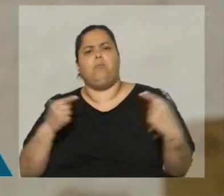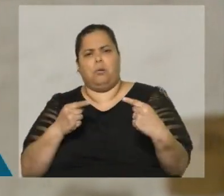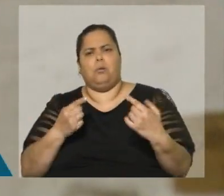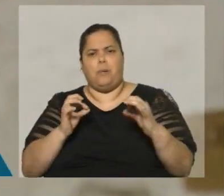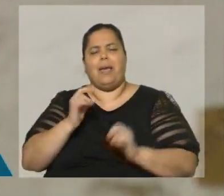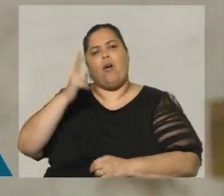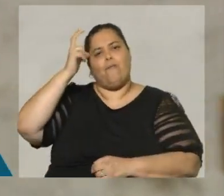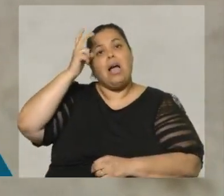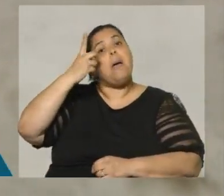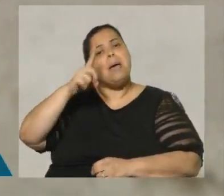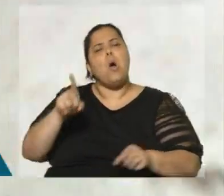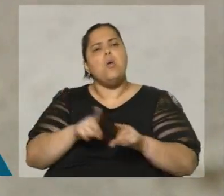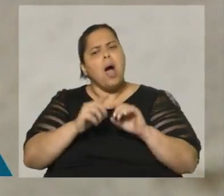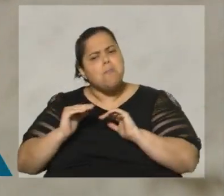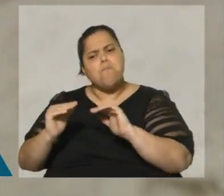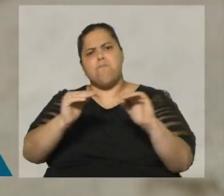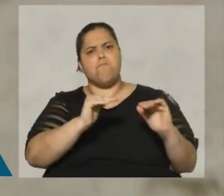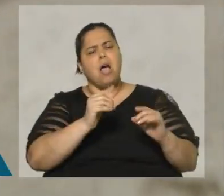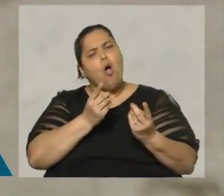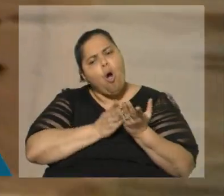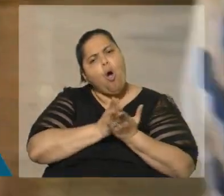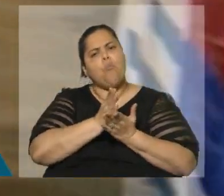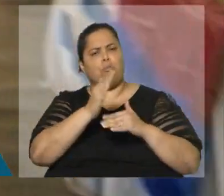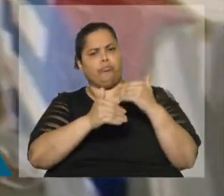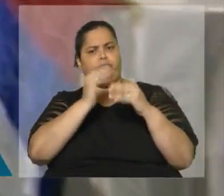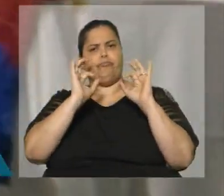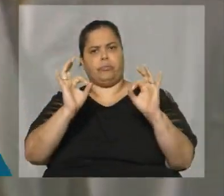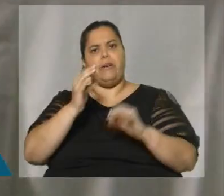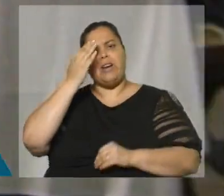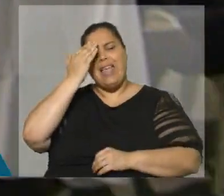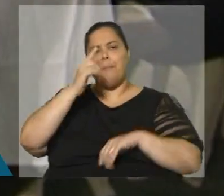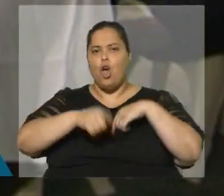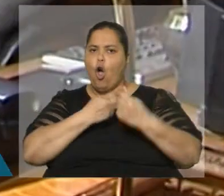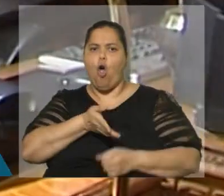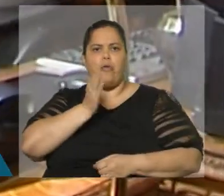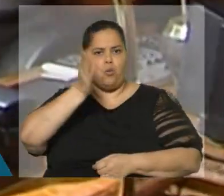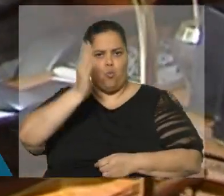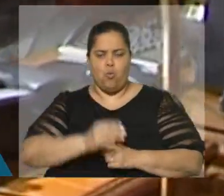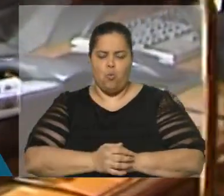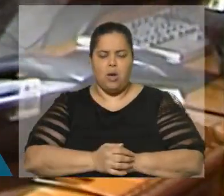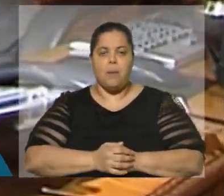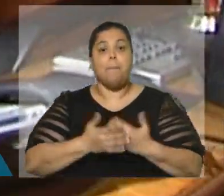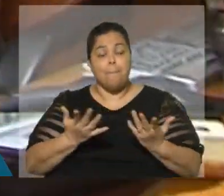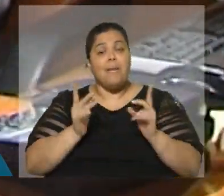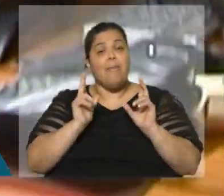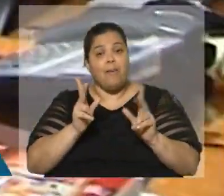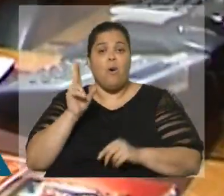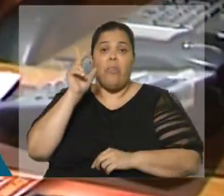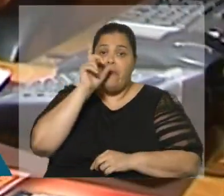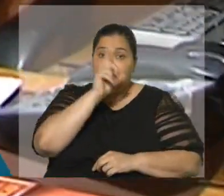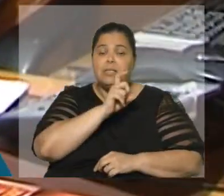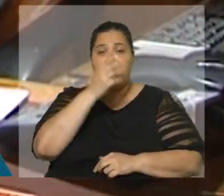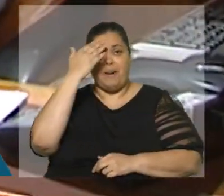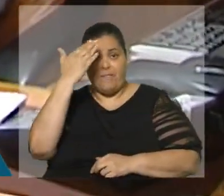junto con ellos supo construir los caminos de encuentro para que el Frente siguiera adelante. Yo decía, es difícil ahora para el